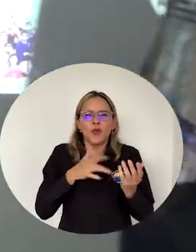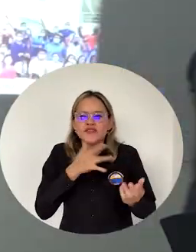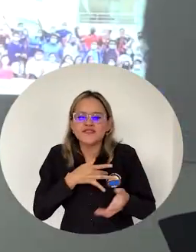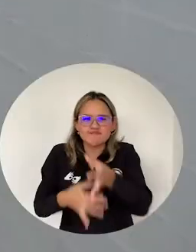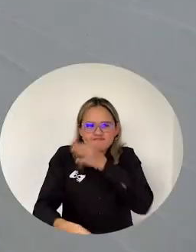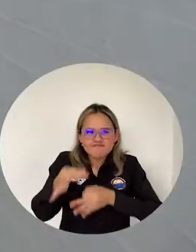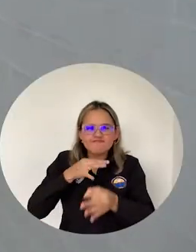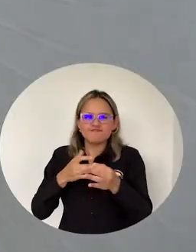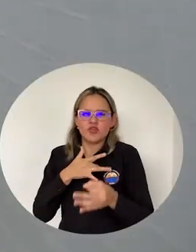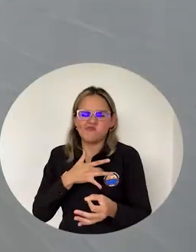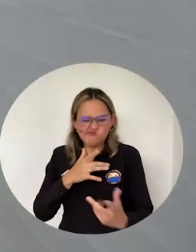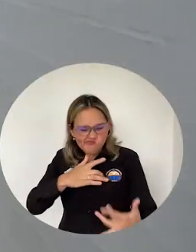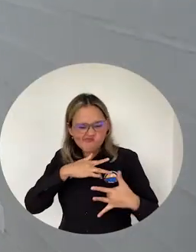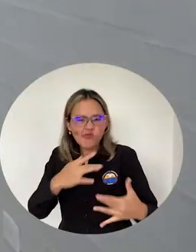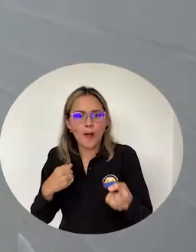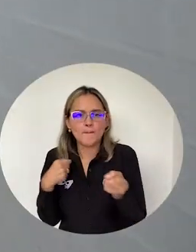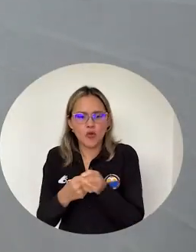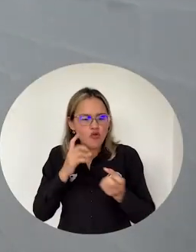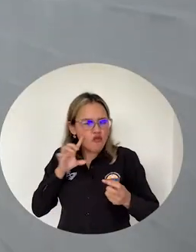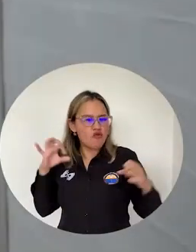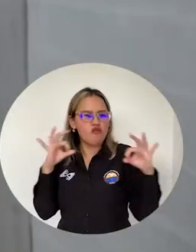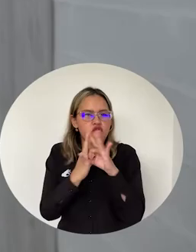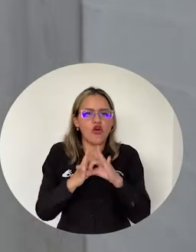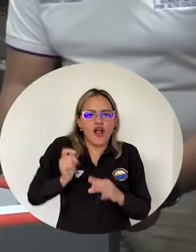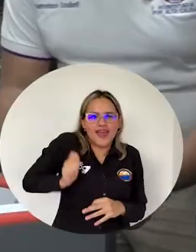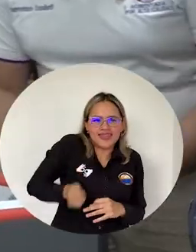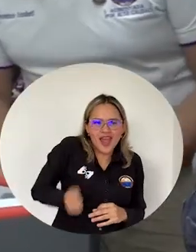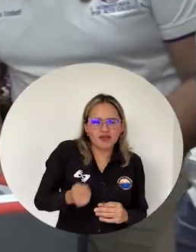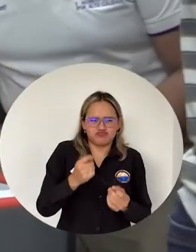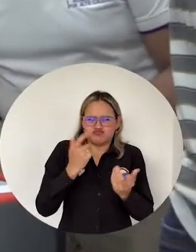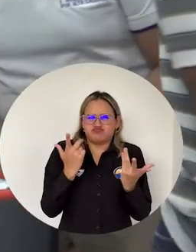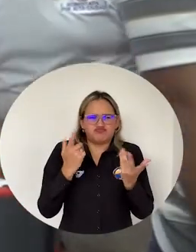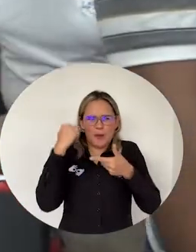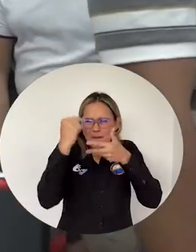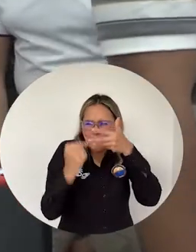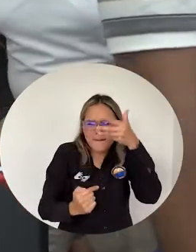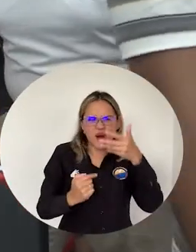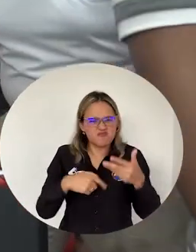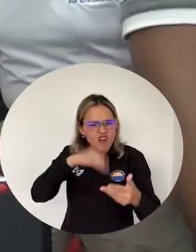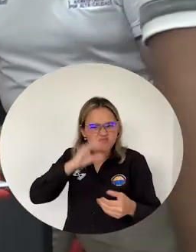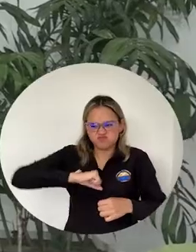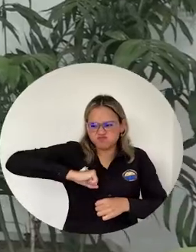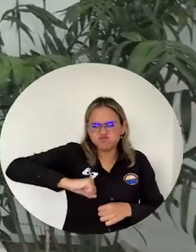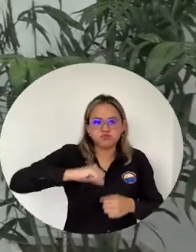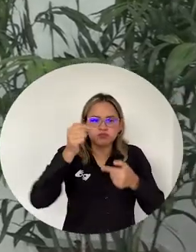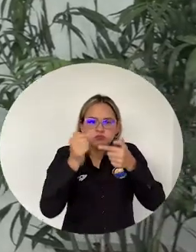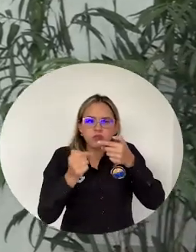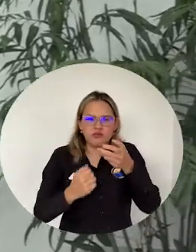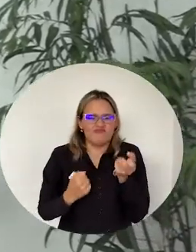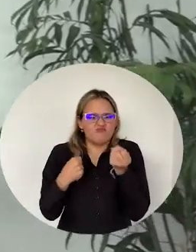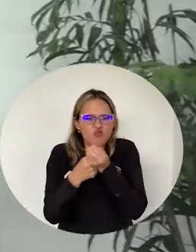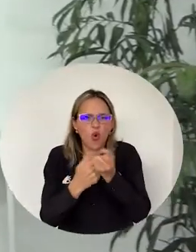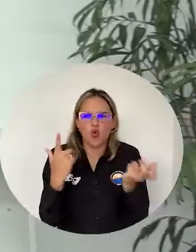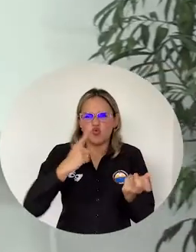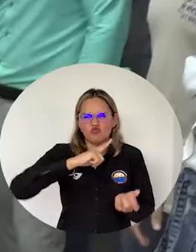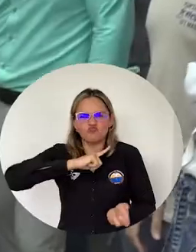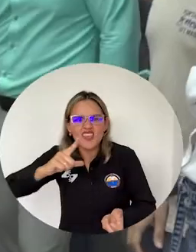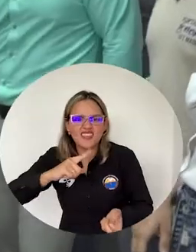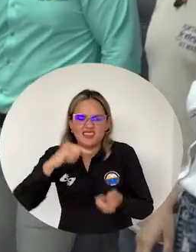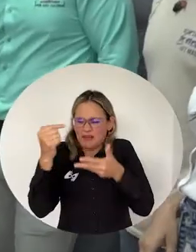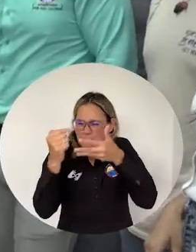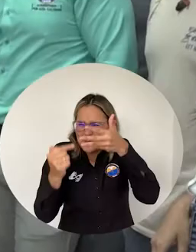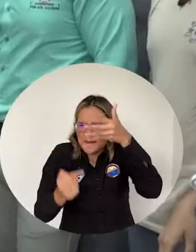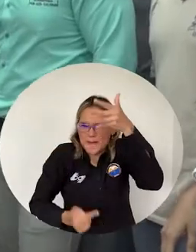Empatía, Solidaridad Con enfoque basado en derechos para la comunidad universitaria Programa de Formación de Liderazgo Basado en